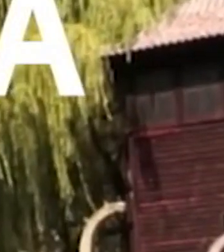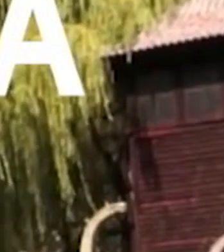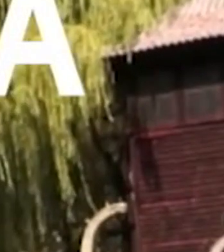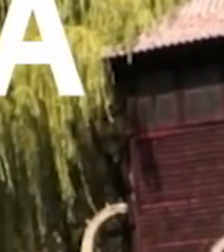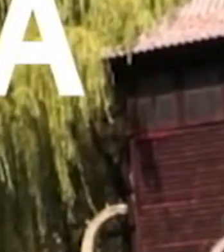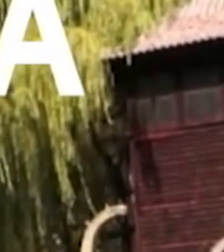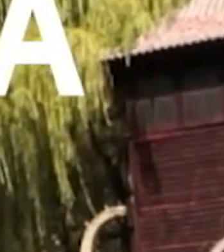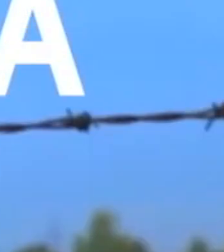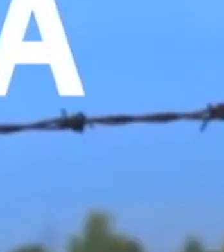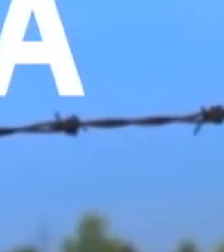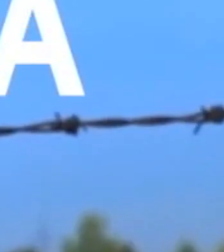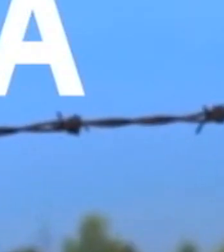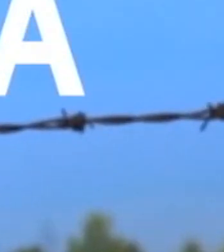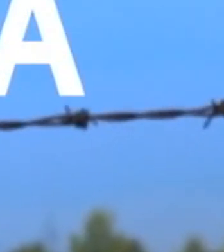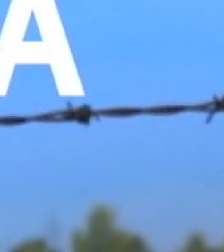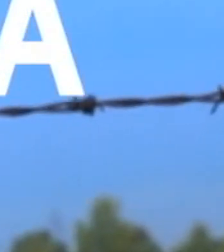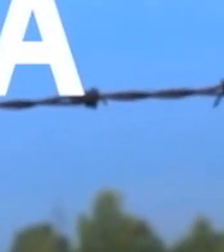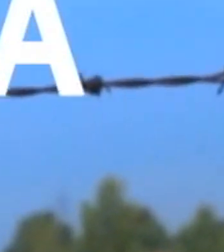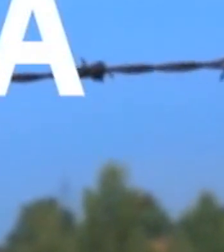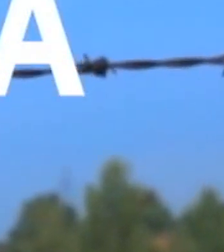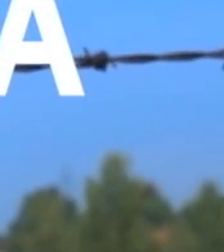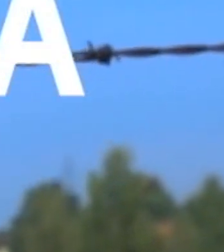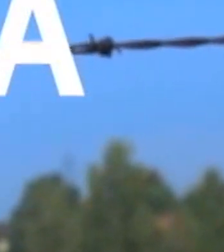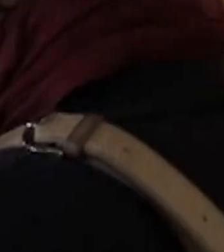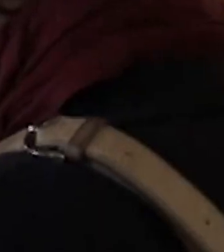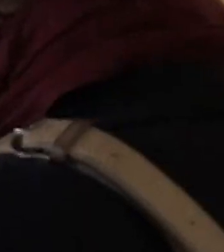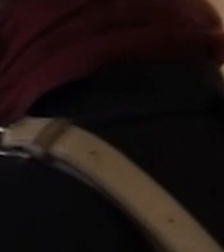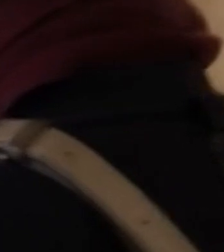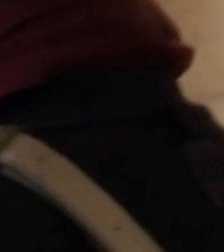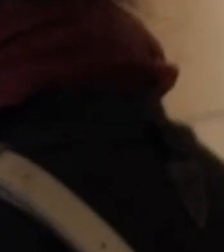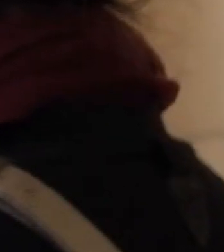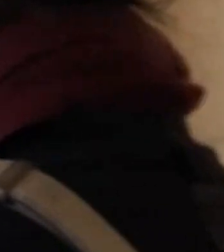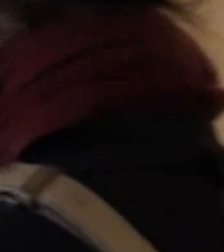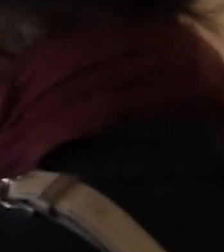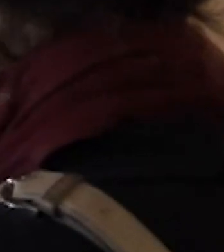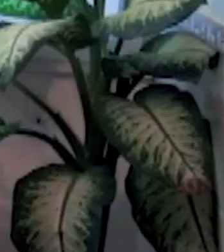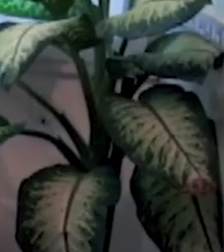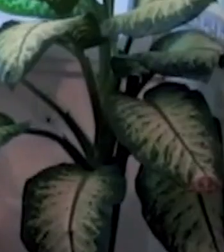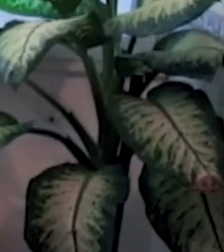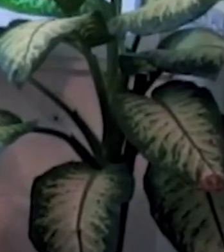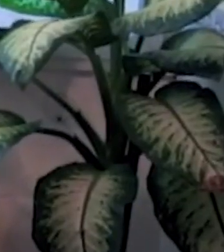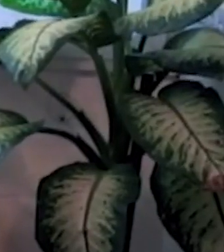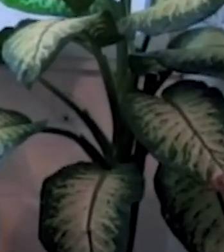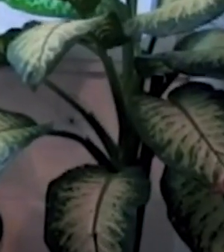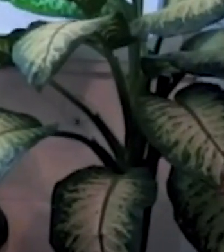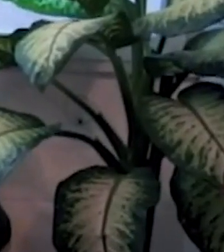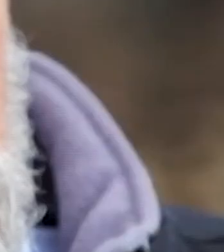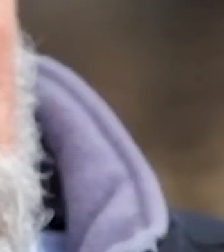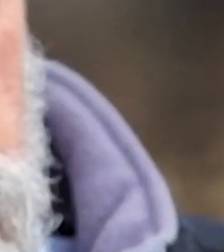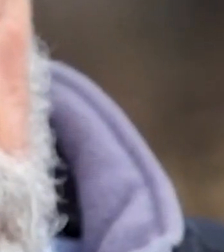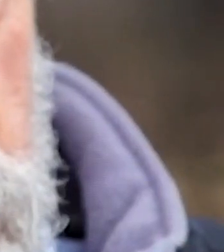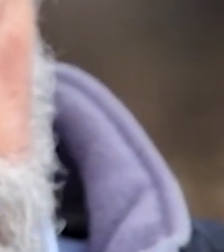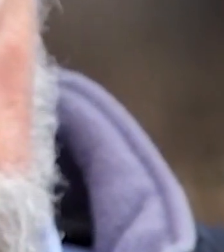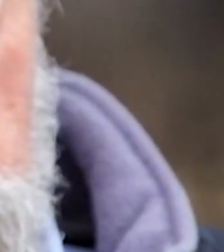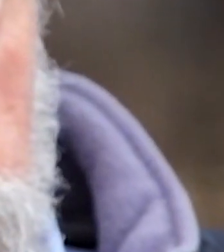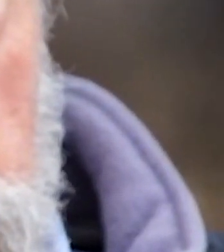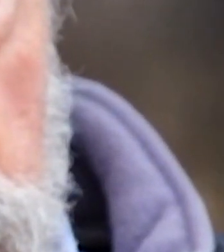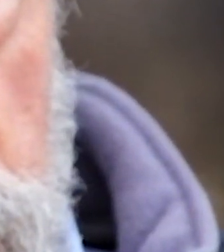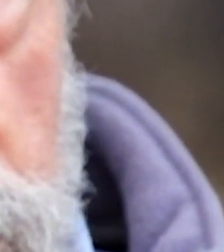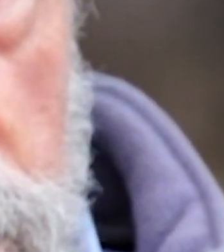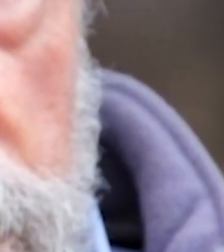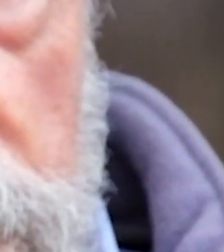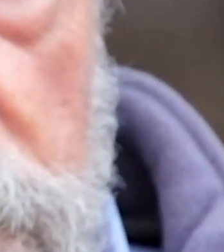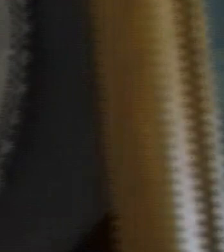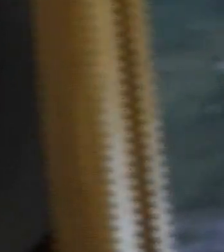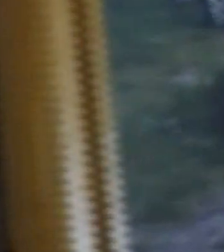argentino El Árbol de la Muralla. Jack es un sobreviviente de un campo de concentración durante la Segunda